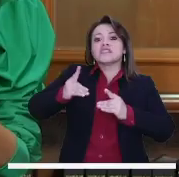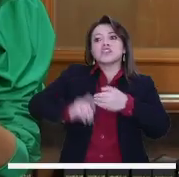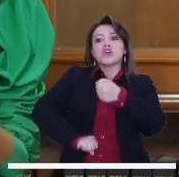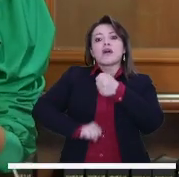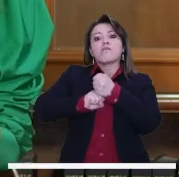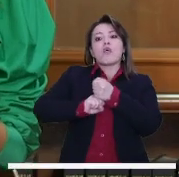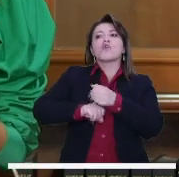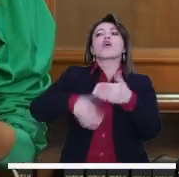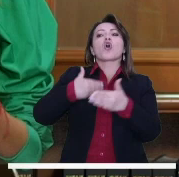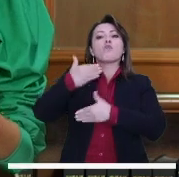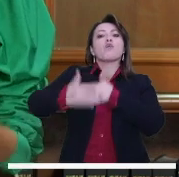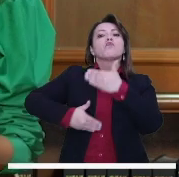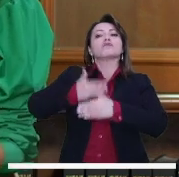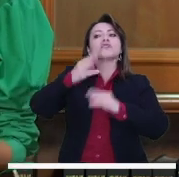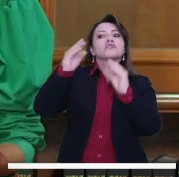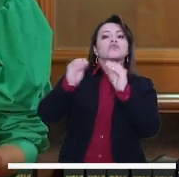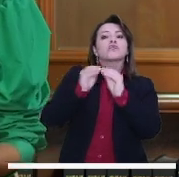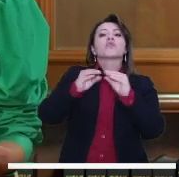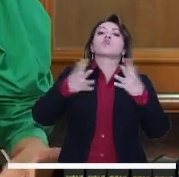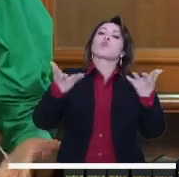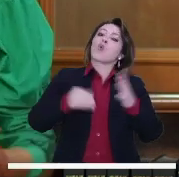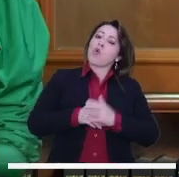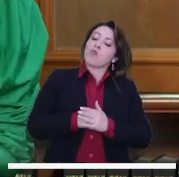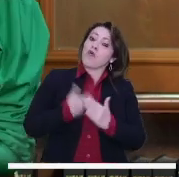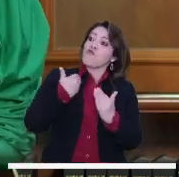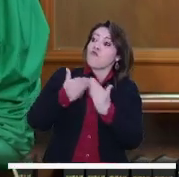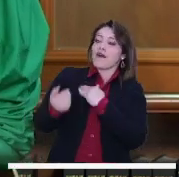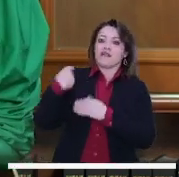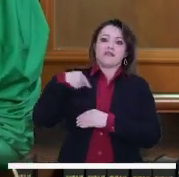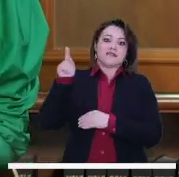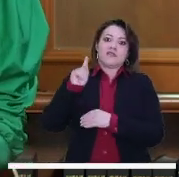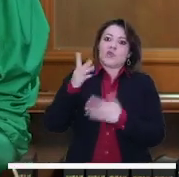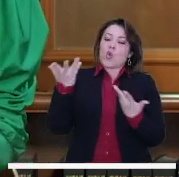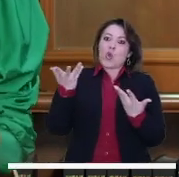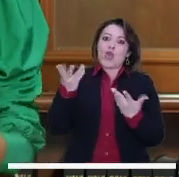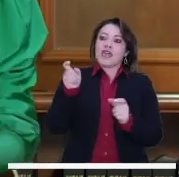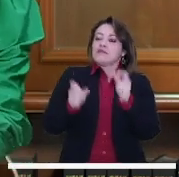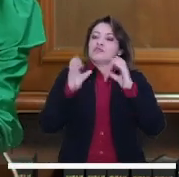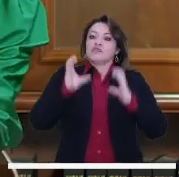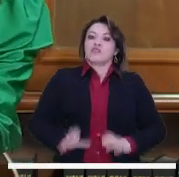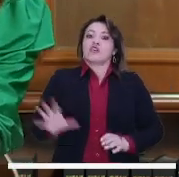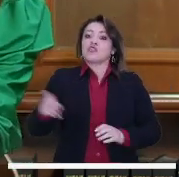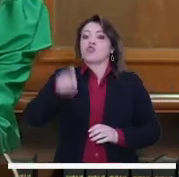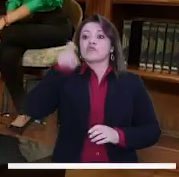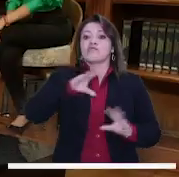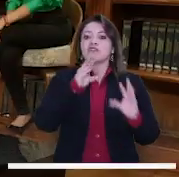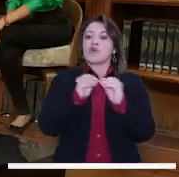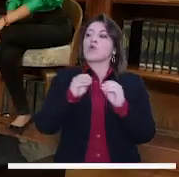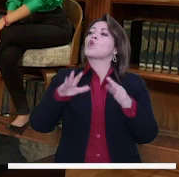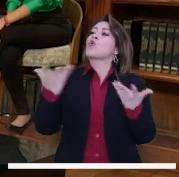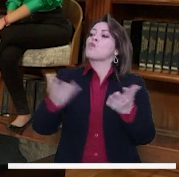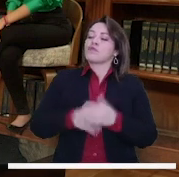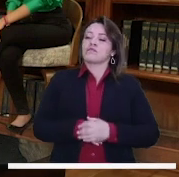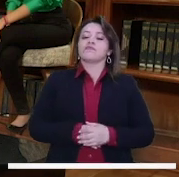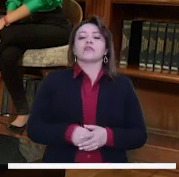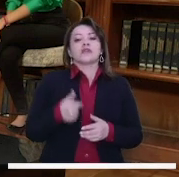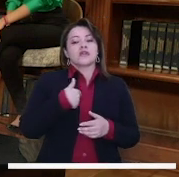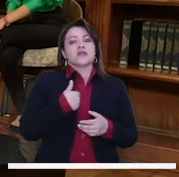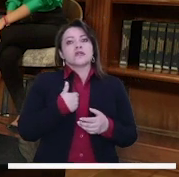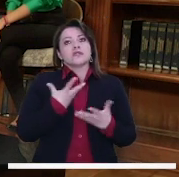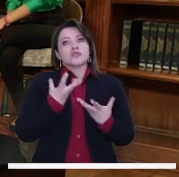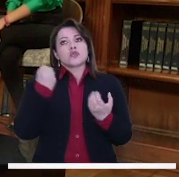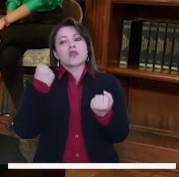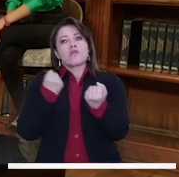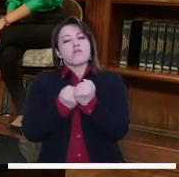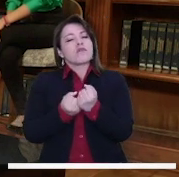decisión y cómo han hecho ese proceso de conciliación, porque de todas formas no es fácil tener de acuerdo a tantas personas. Yo lo que quisiera es respaldar un